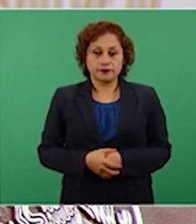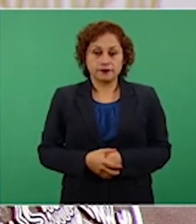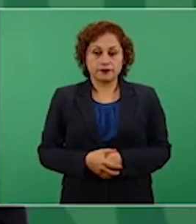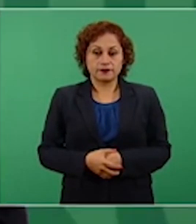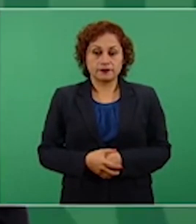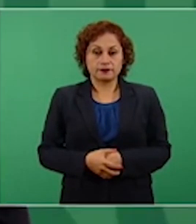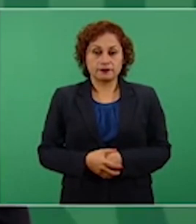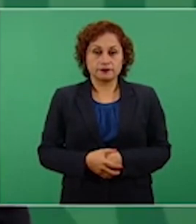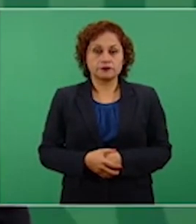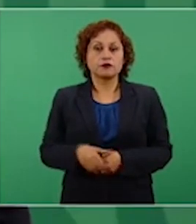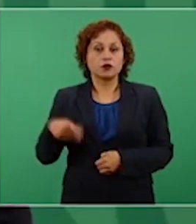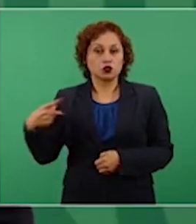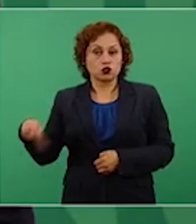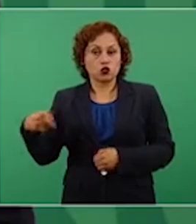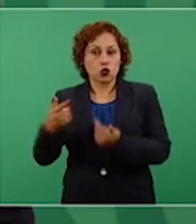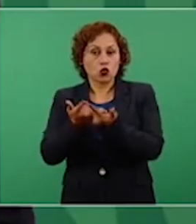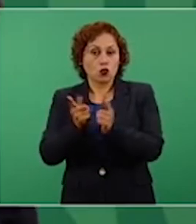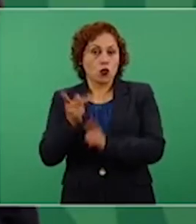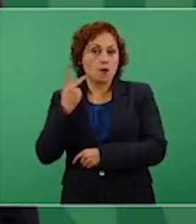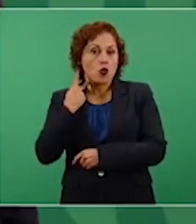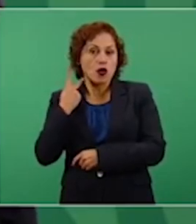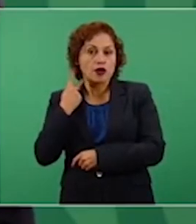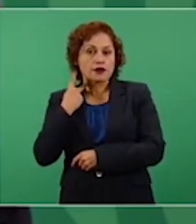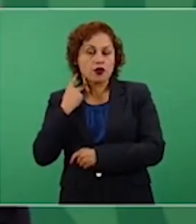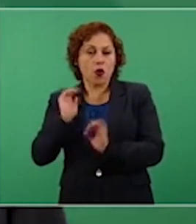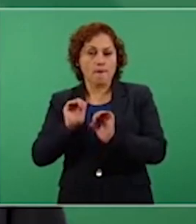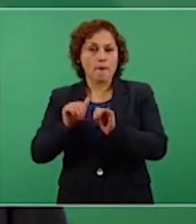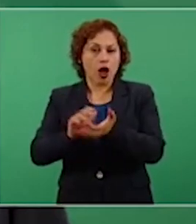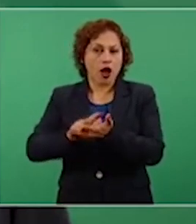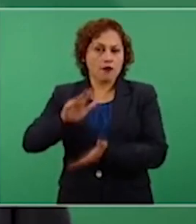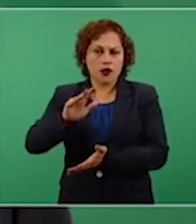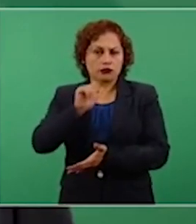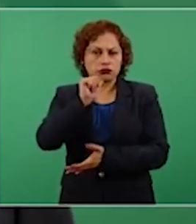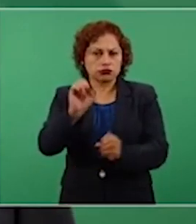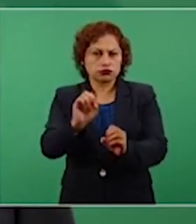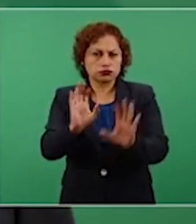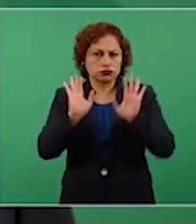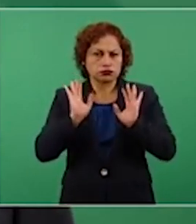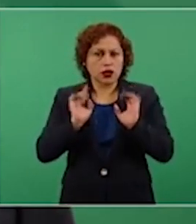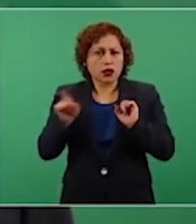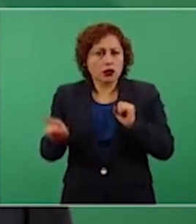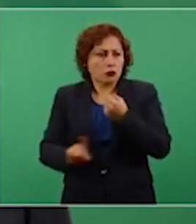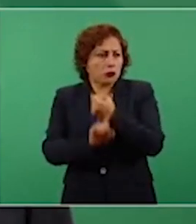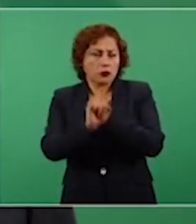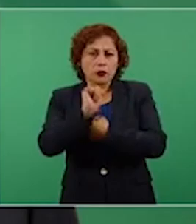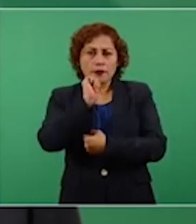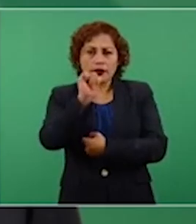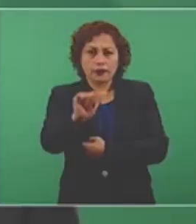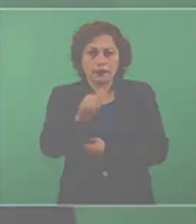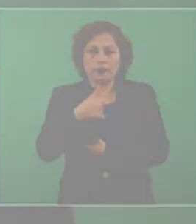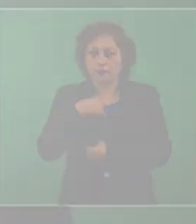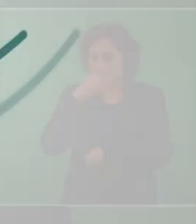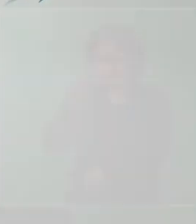su partido mayoría y no ha tenido problema, pero se lo reconocí.